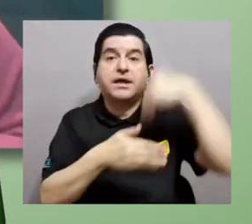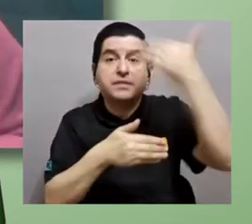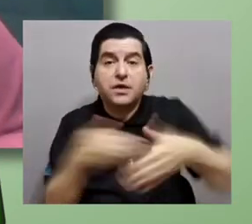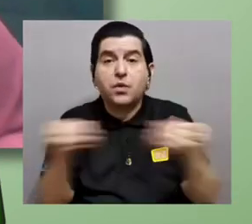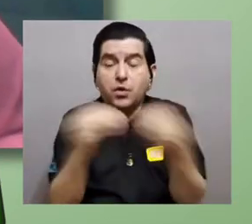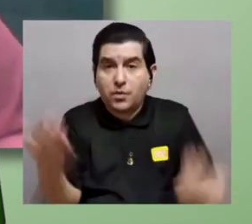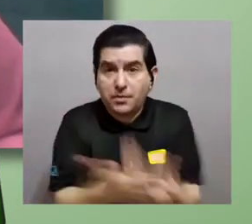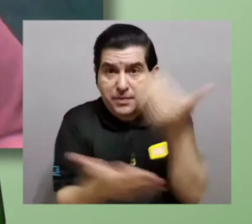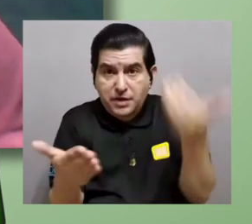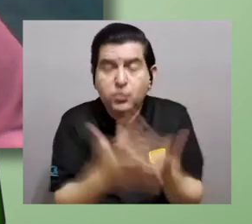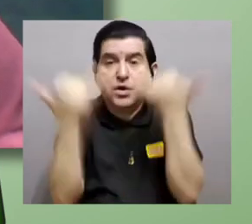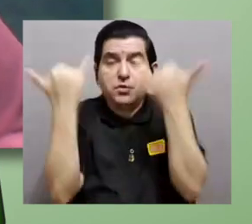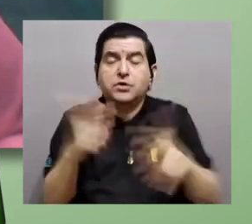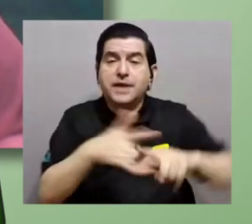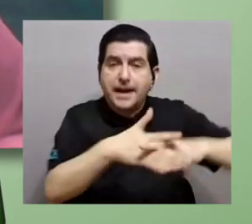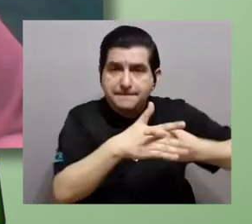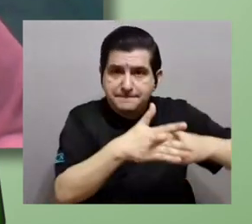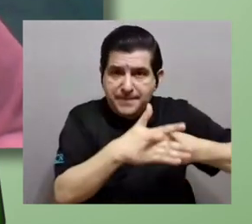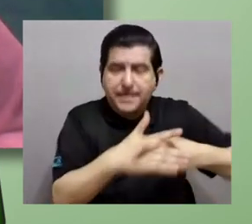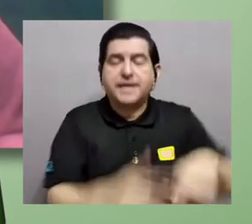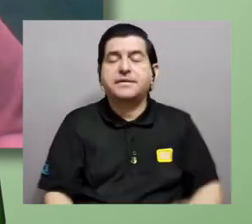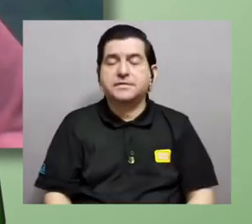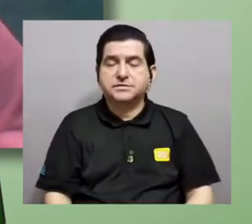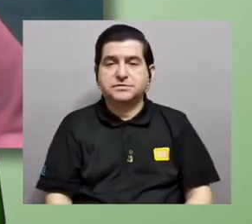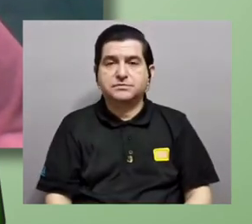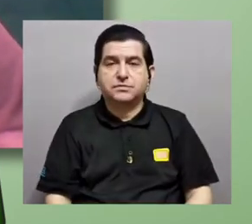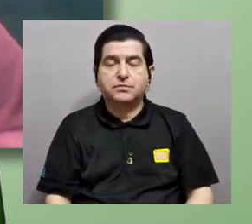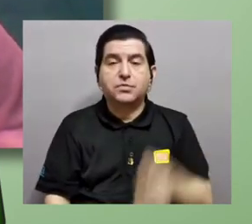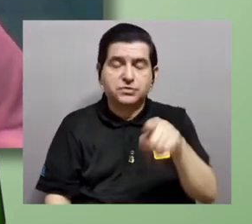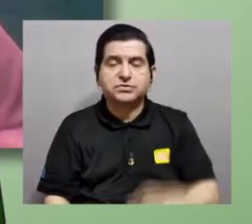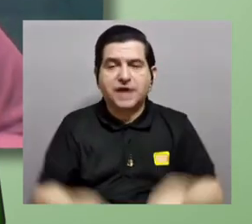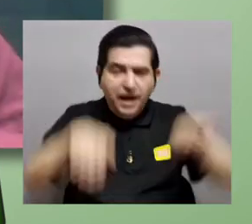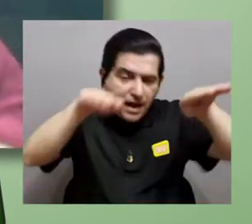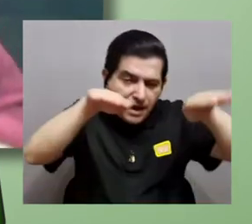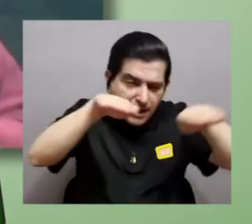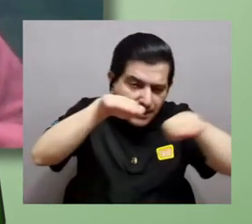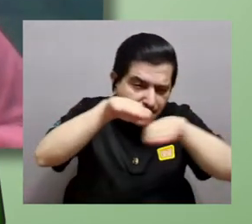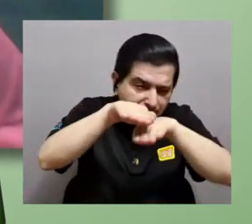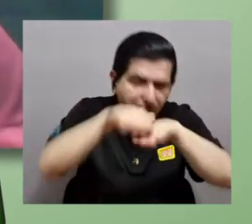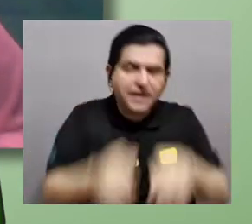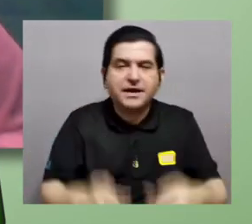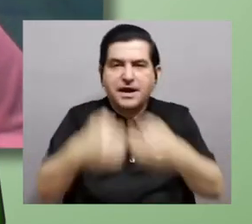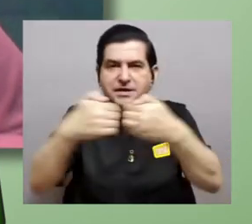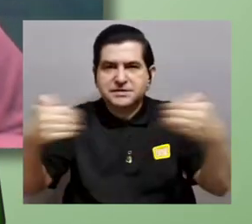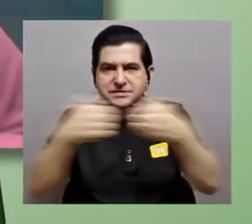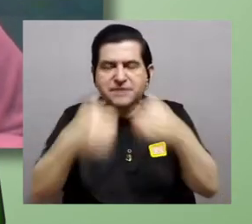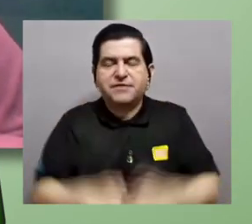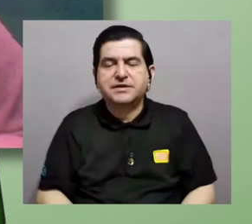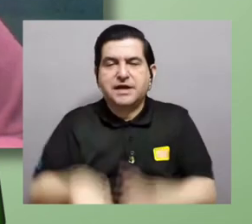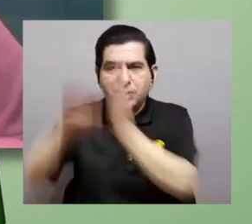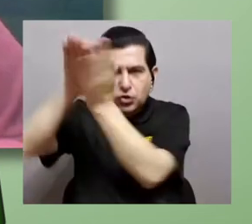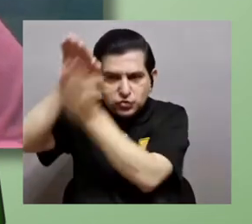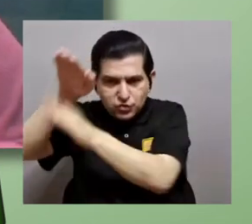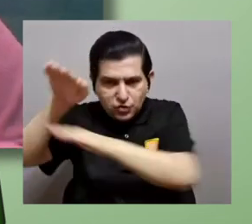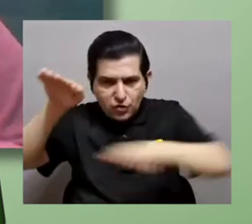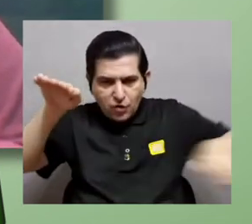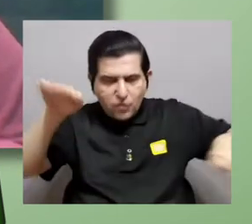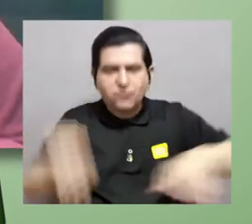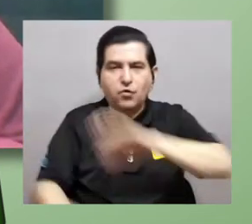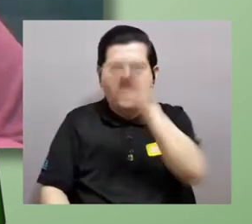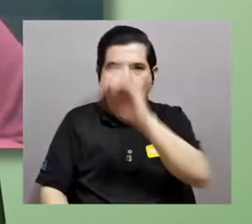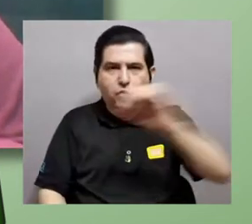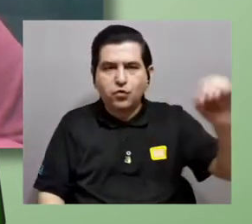y después, más recientemente, ya con los mecanismos propios, por ejemplo, de tectónica de placas, de separación del fondo